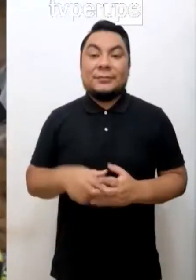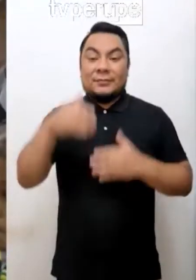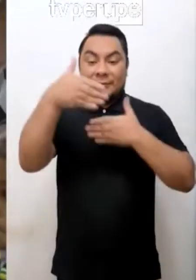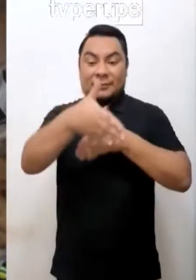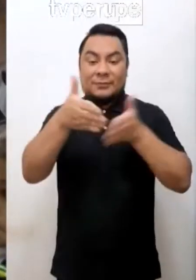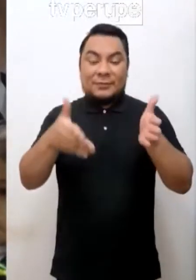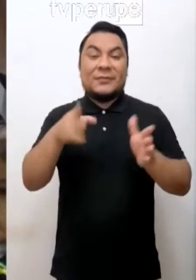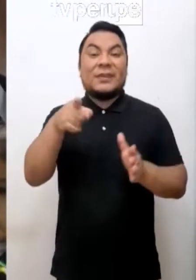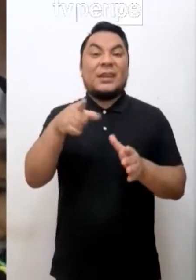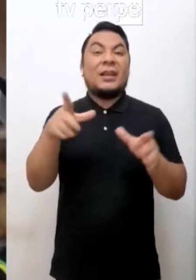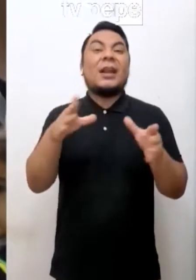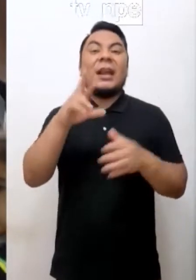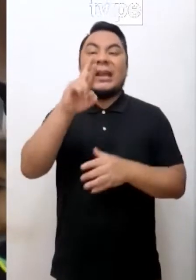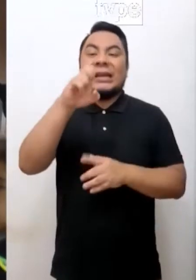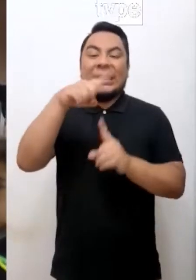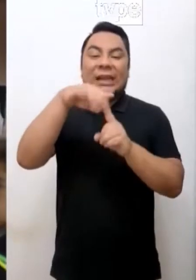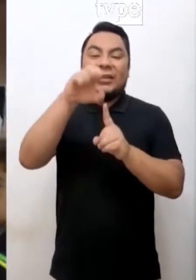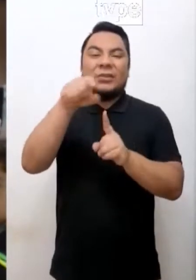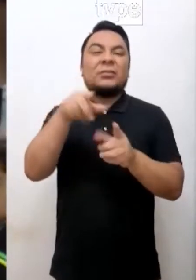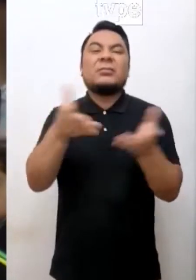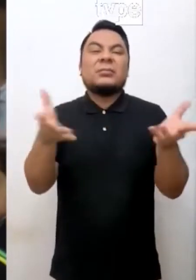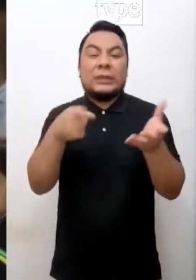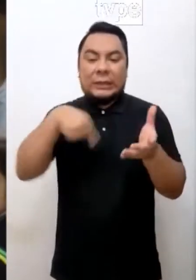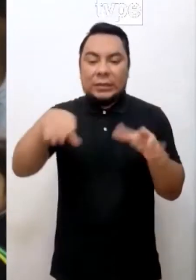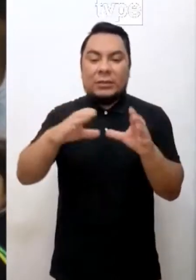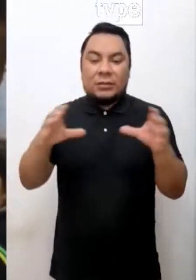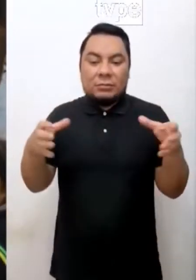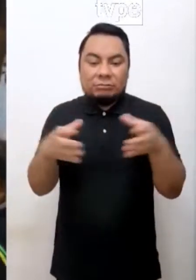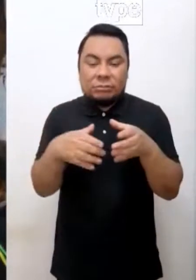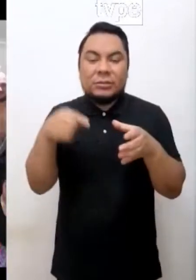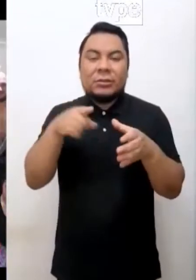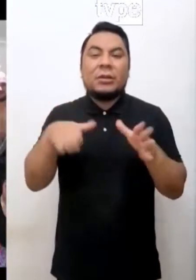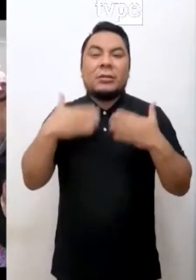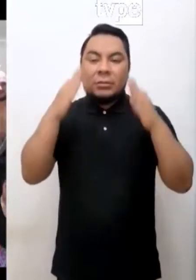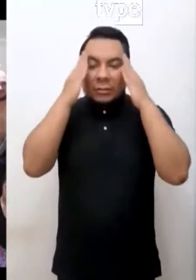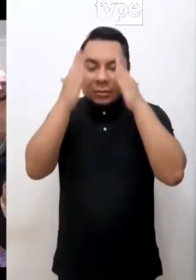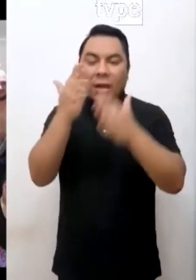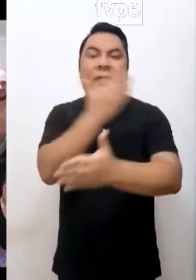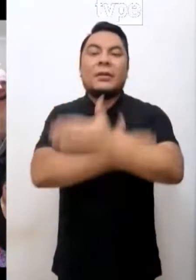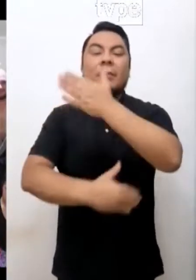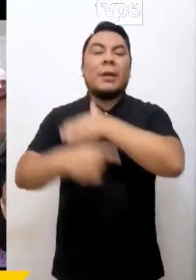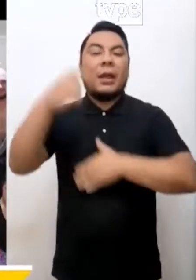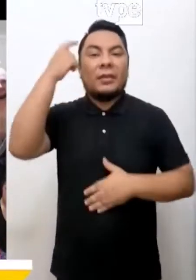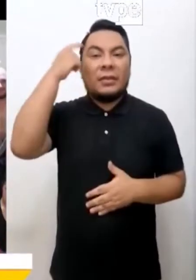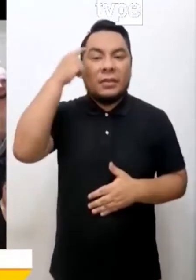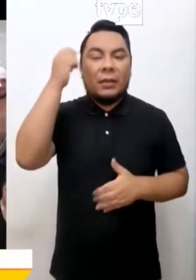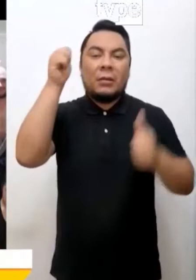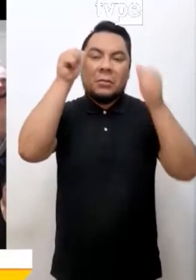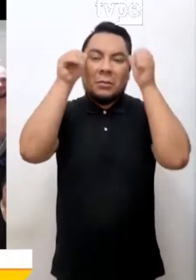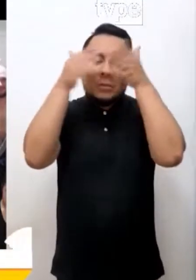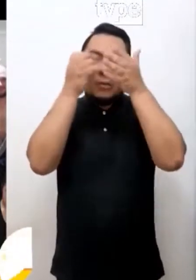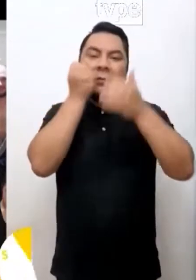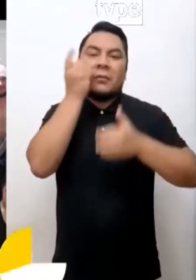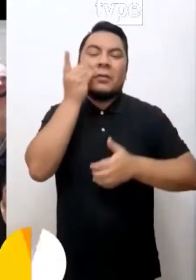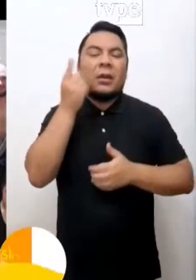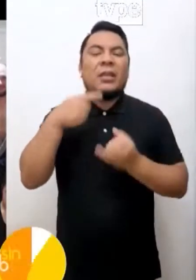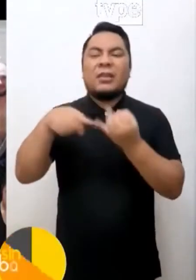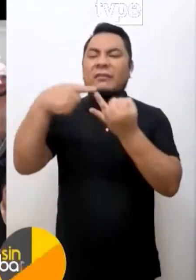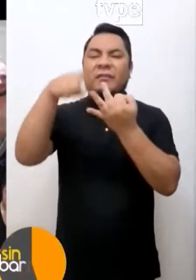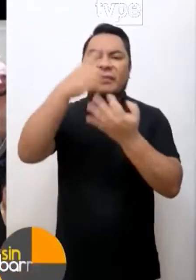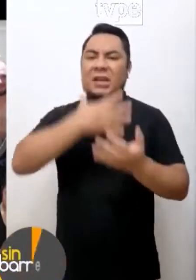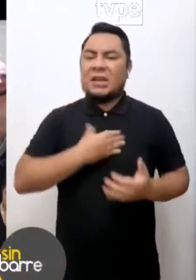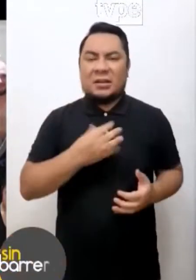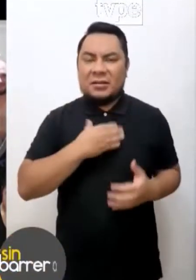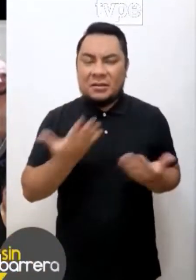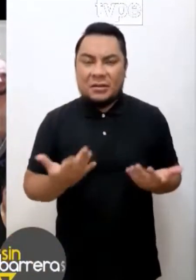Retos en realidad es un centro que se dedica a la discapacidad intelectual, de jóvenes de diferentes